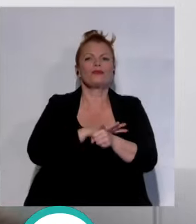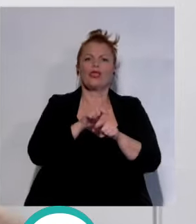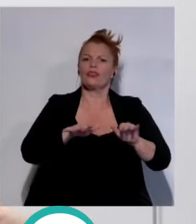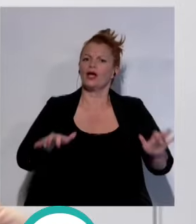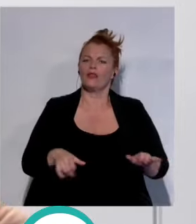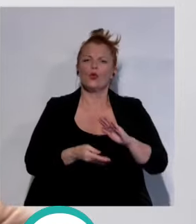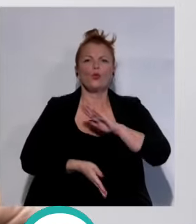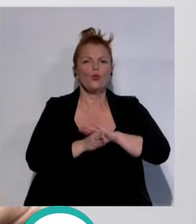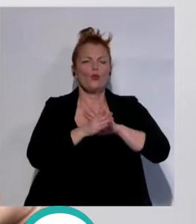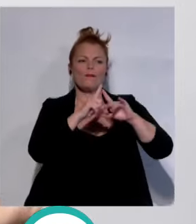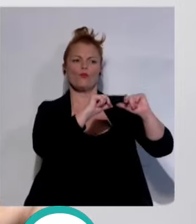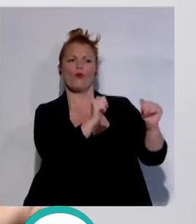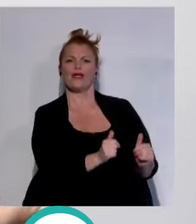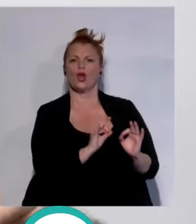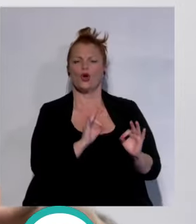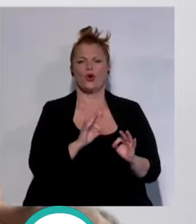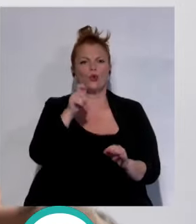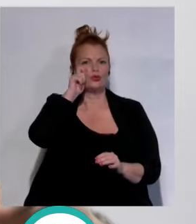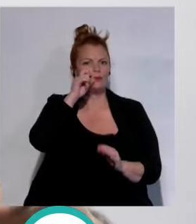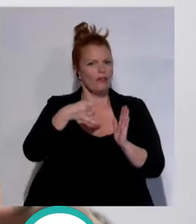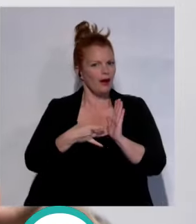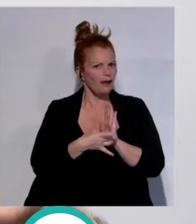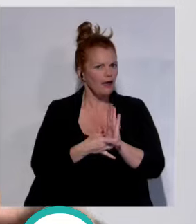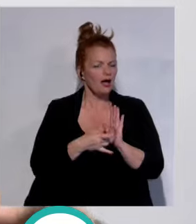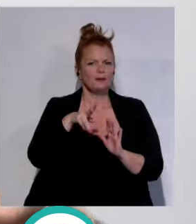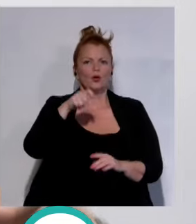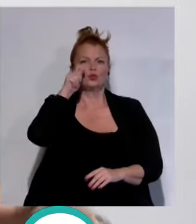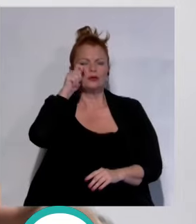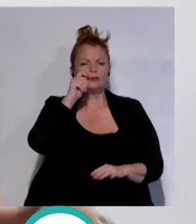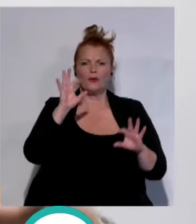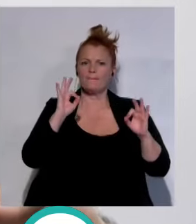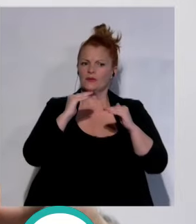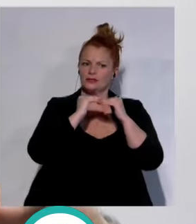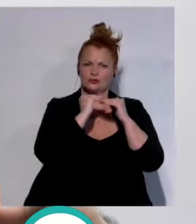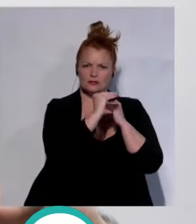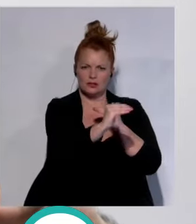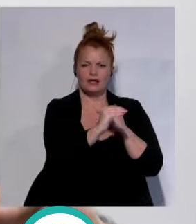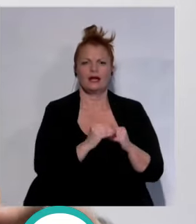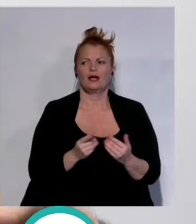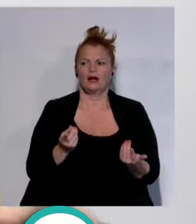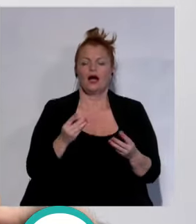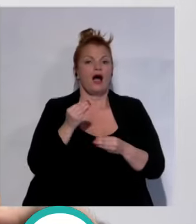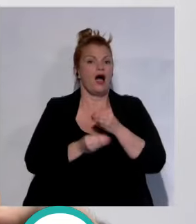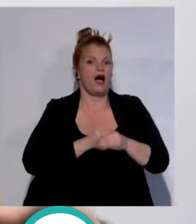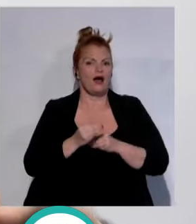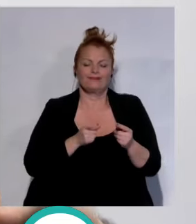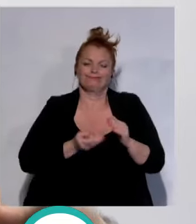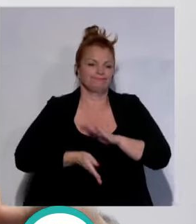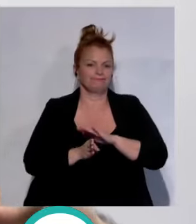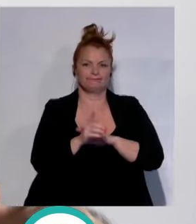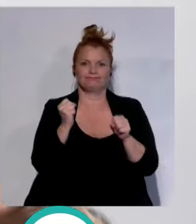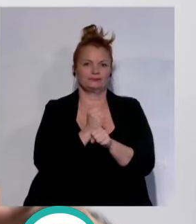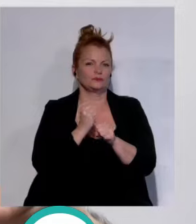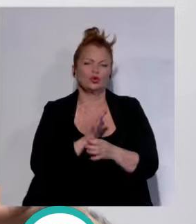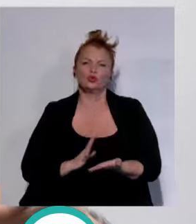siendo un referente en turismo de calidad, en turismo sostenible y por tanto seguiremos trabajando